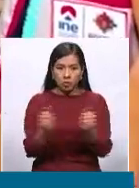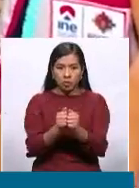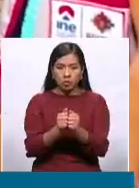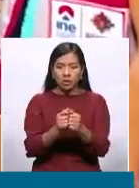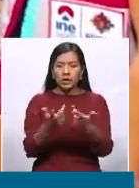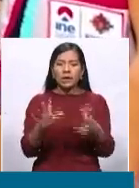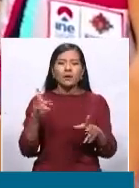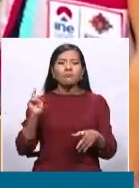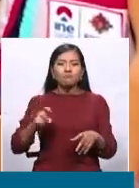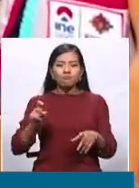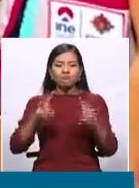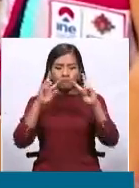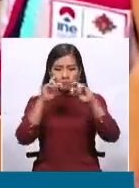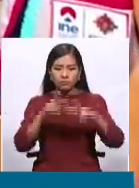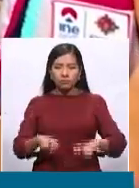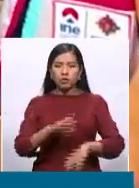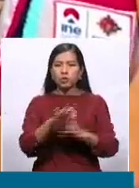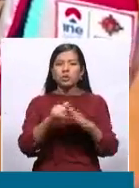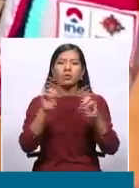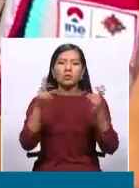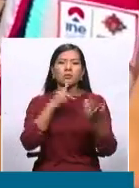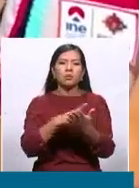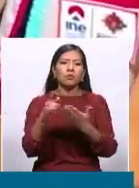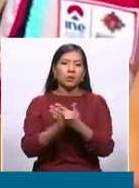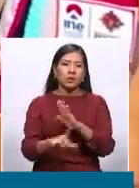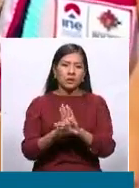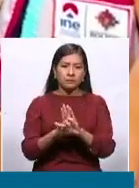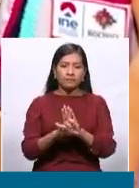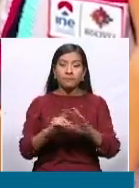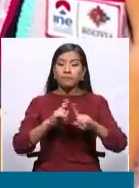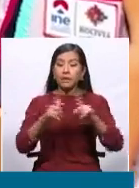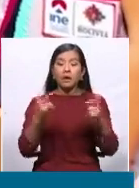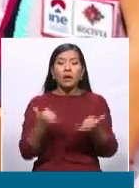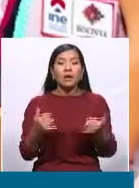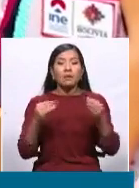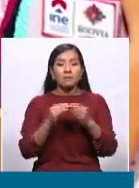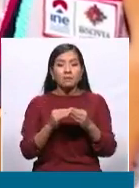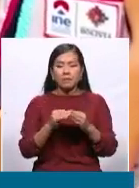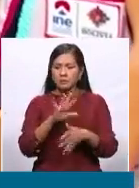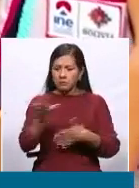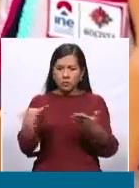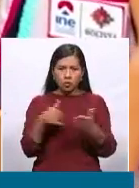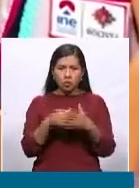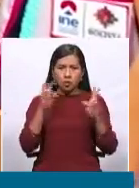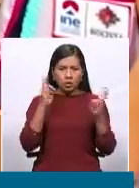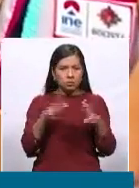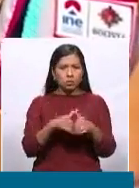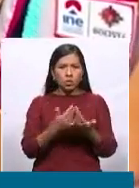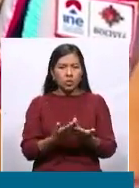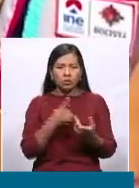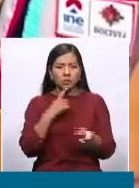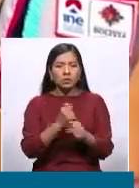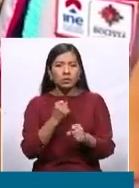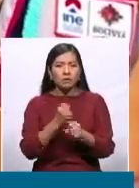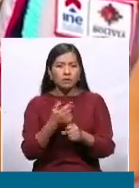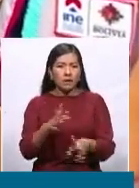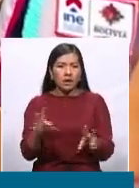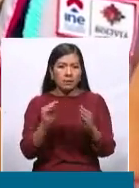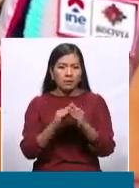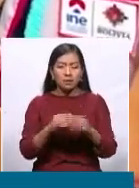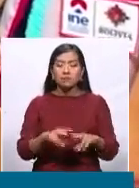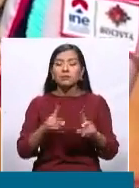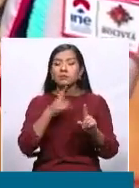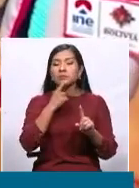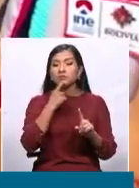revisar estos proyectos de ley. Pero me llama la atención la parafernalia que hacen mediáticamente, porque dicen,